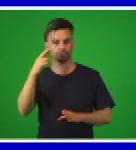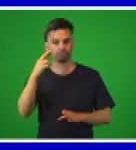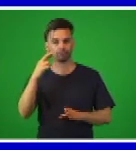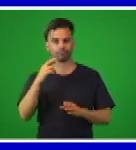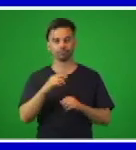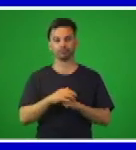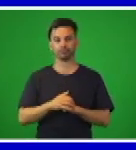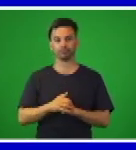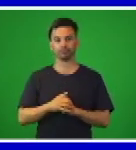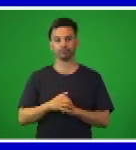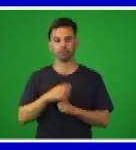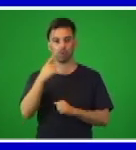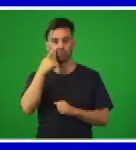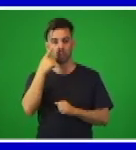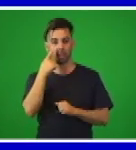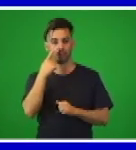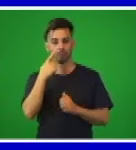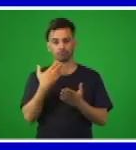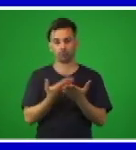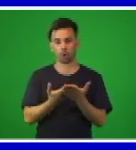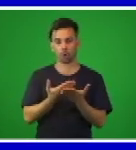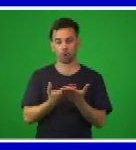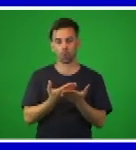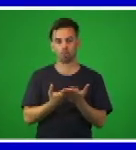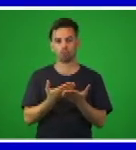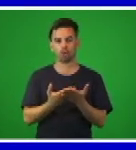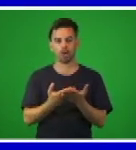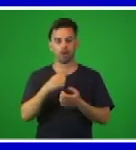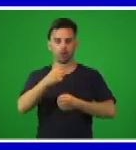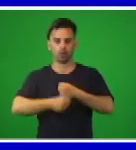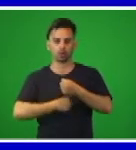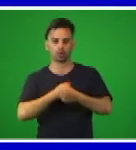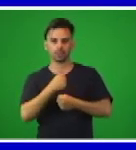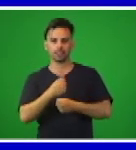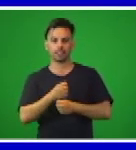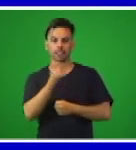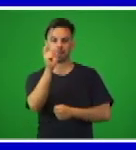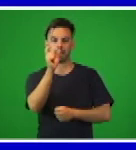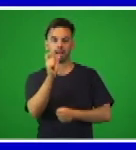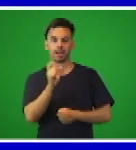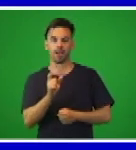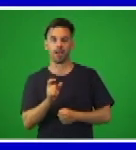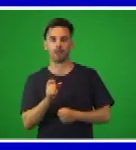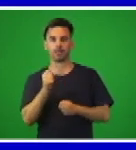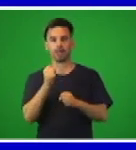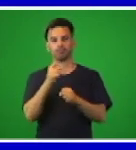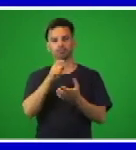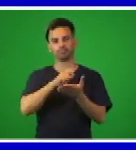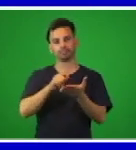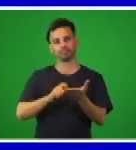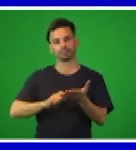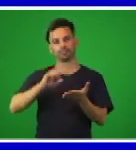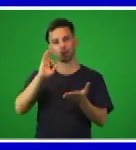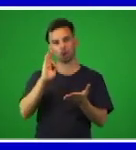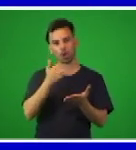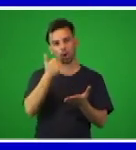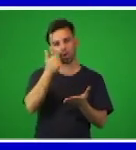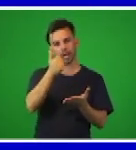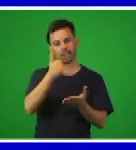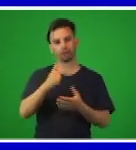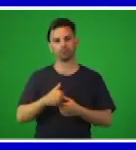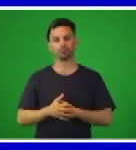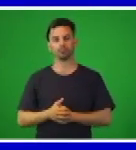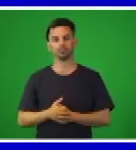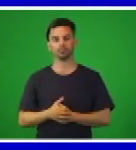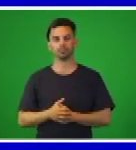texto original, comprueban si utilizaron todas las palabras, si las escribieron correctamente, para que